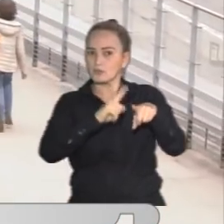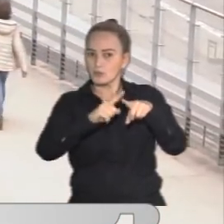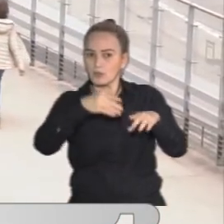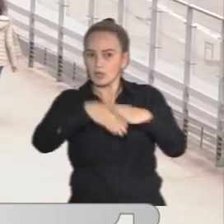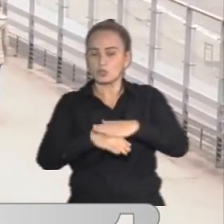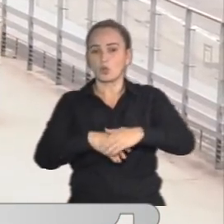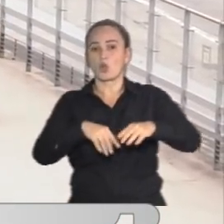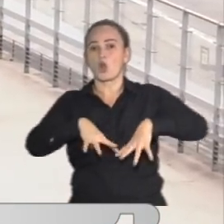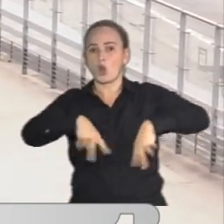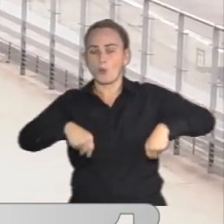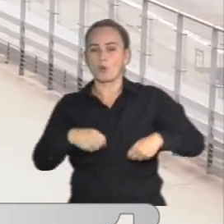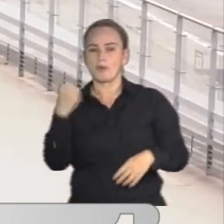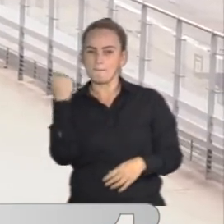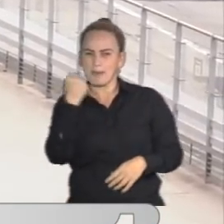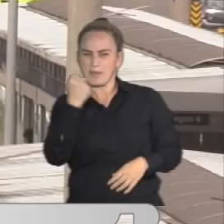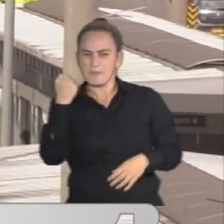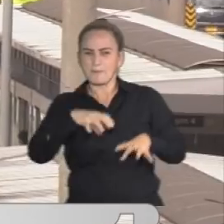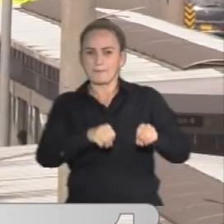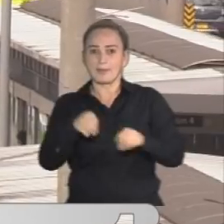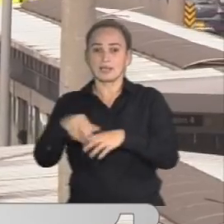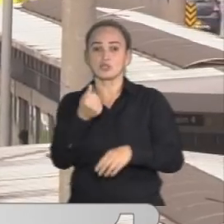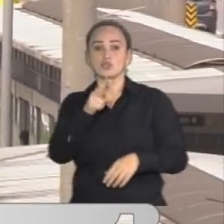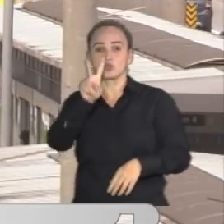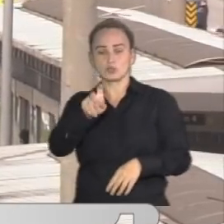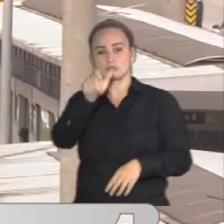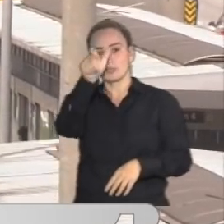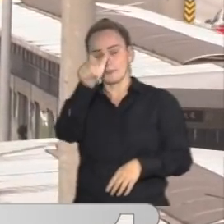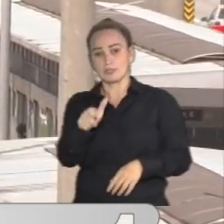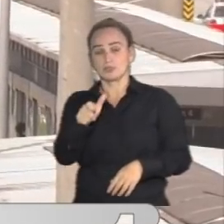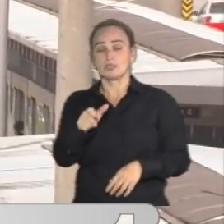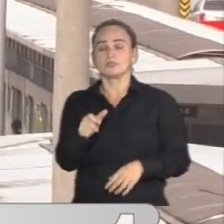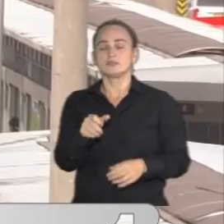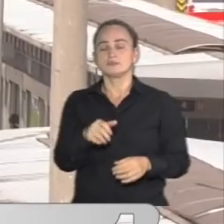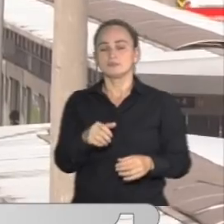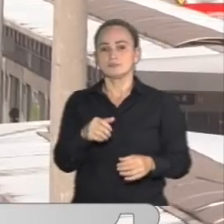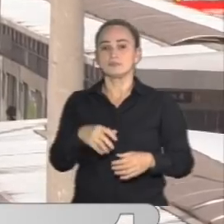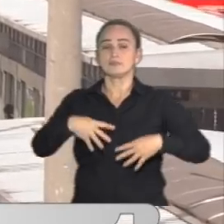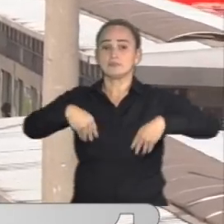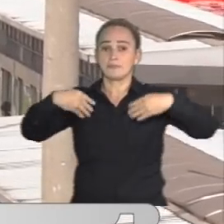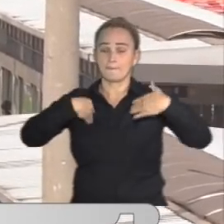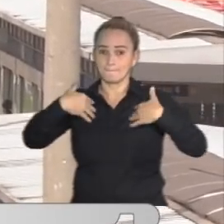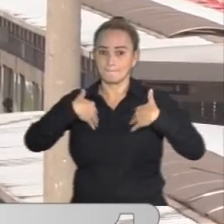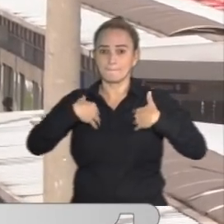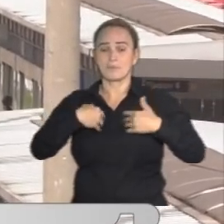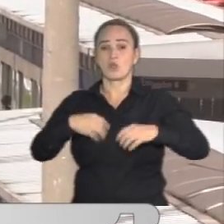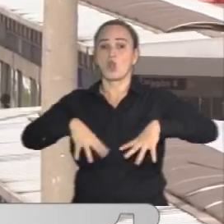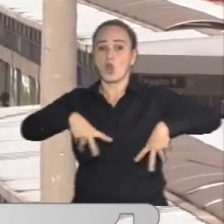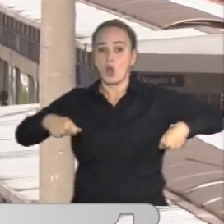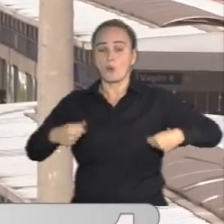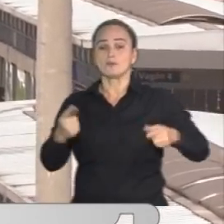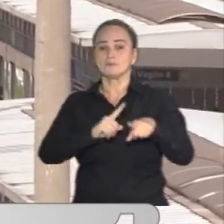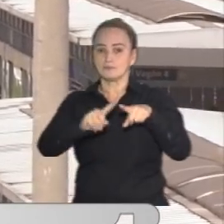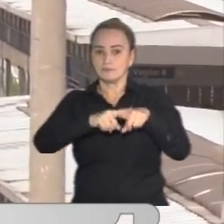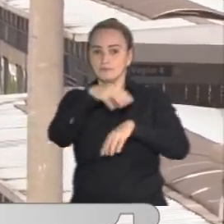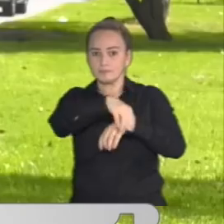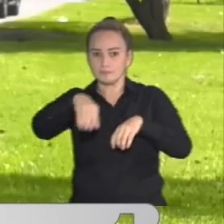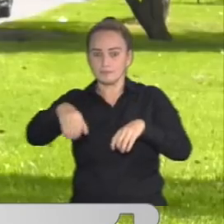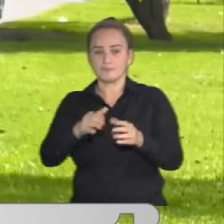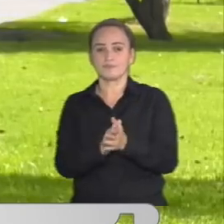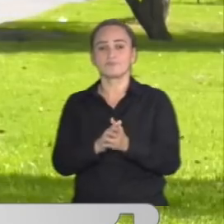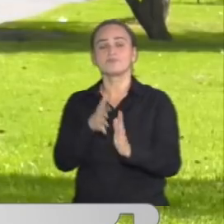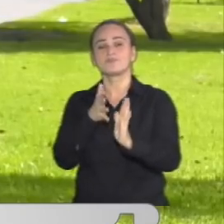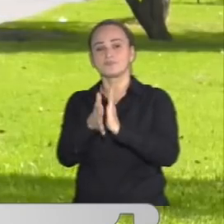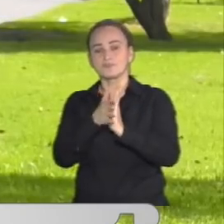de armas blancas han sido incautadas. Más de 12.000 capitalinos han denunciado ser víctimas de robo en estaciones y buses de Transmilenio. Con el